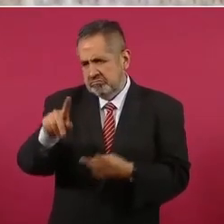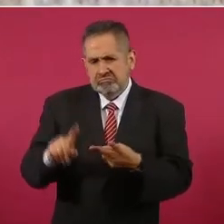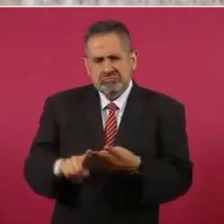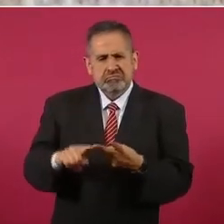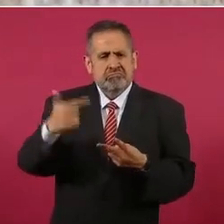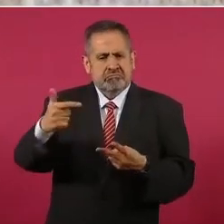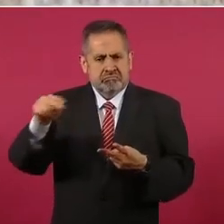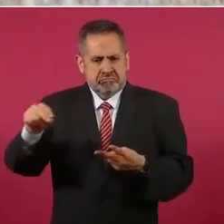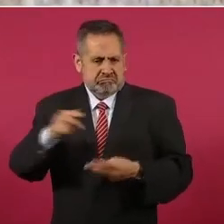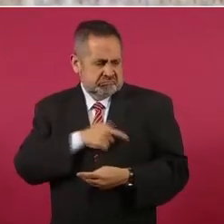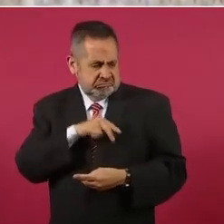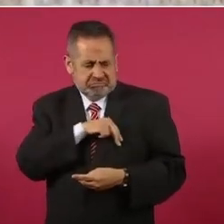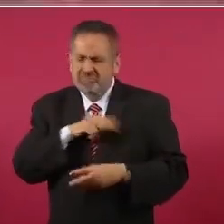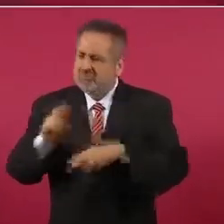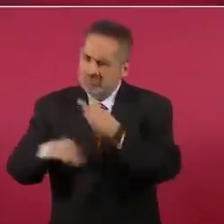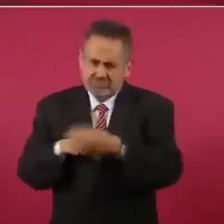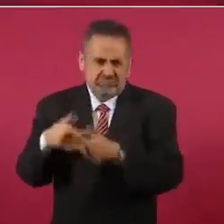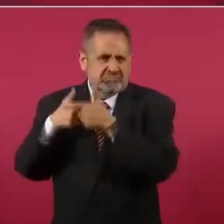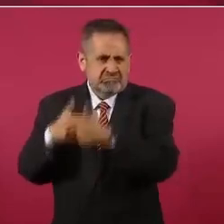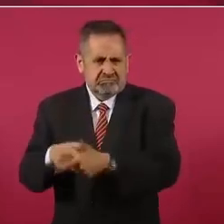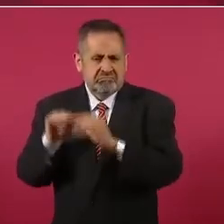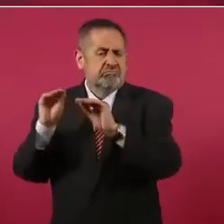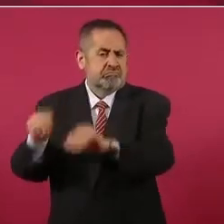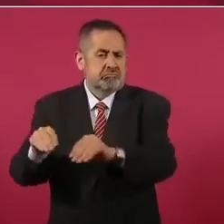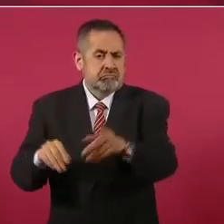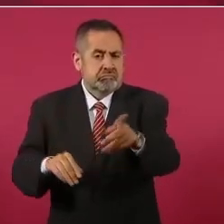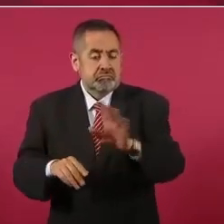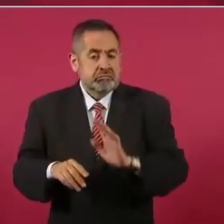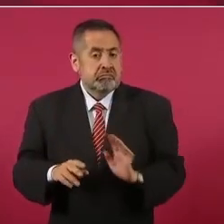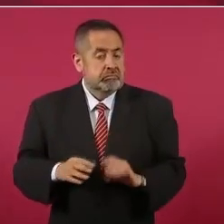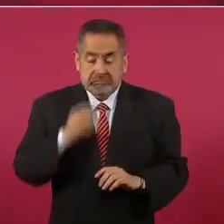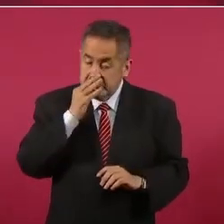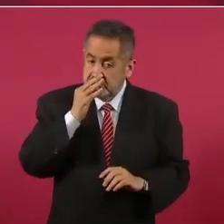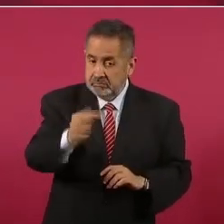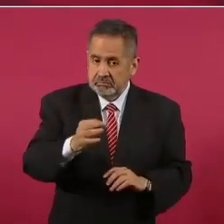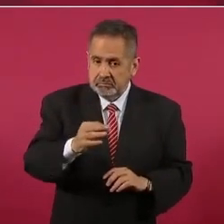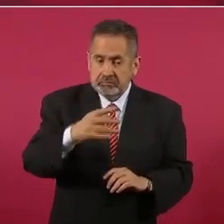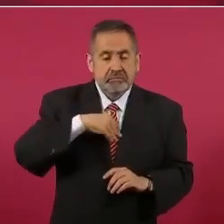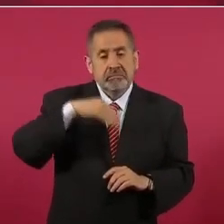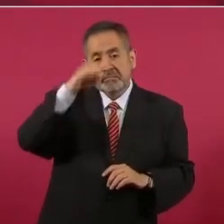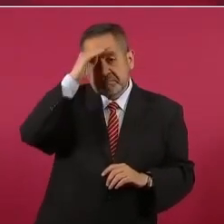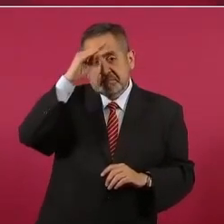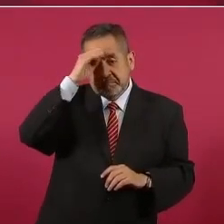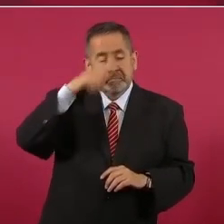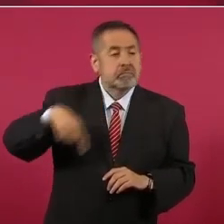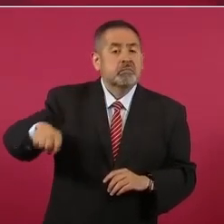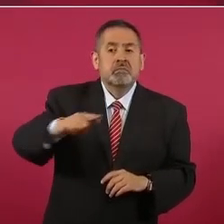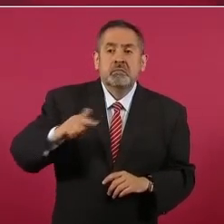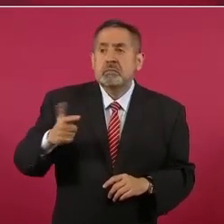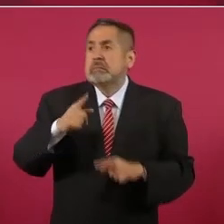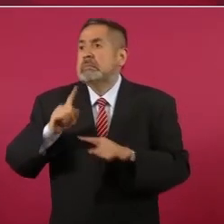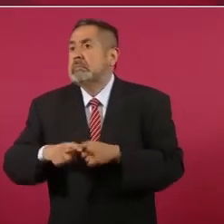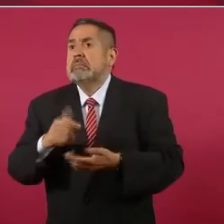Nacional en Guanajuato. Además, esto lo digo para que no piensen que se van a quedar desprotegidos,